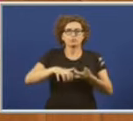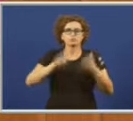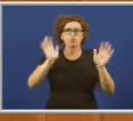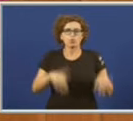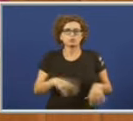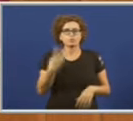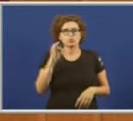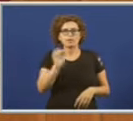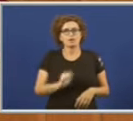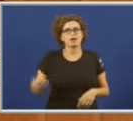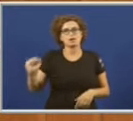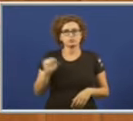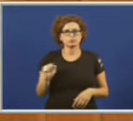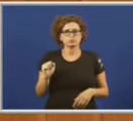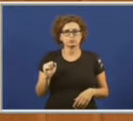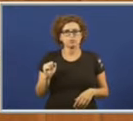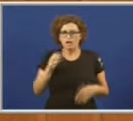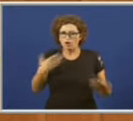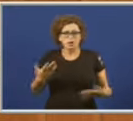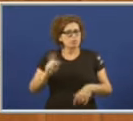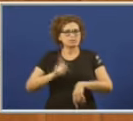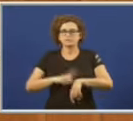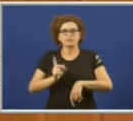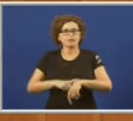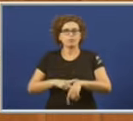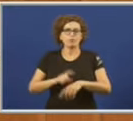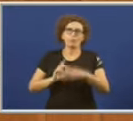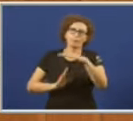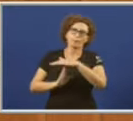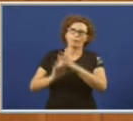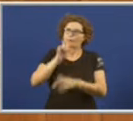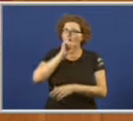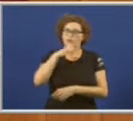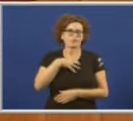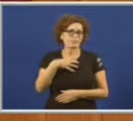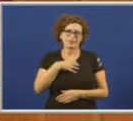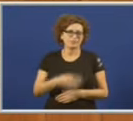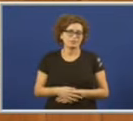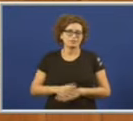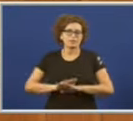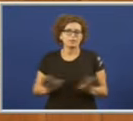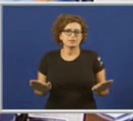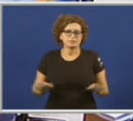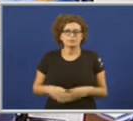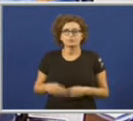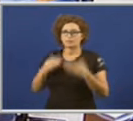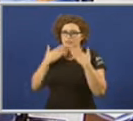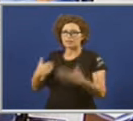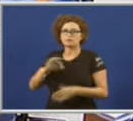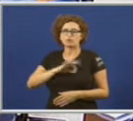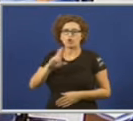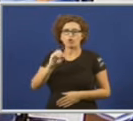40 anos non é tempo de permanecer inmóviles máis nada grazas senhora Rodil